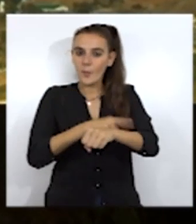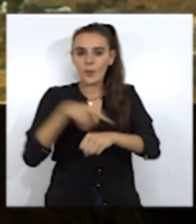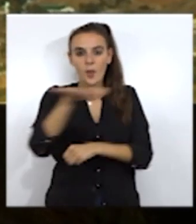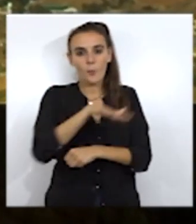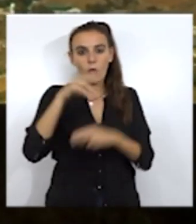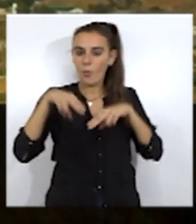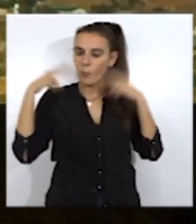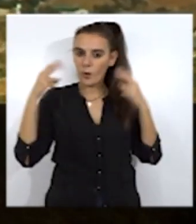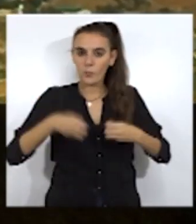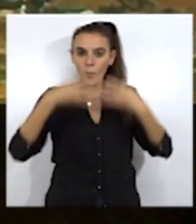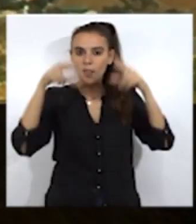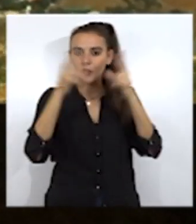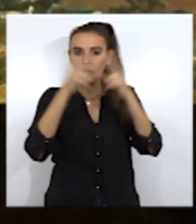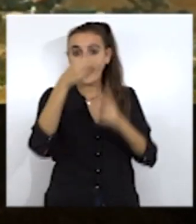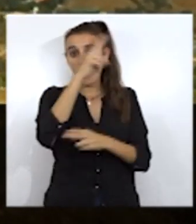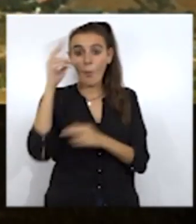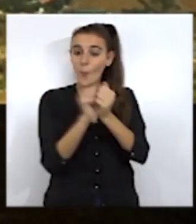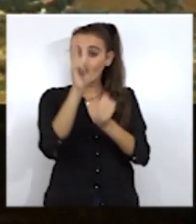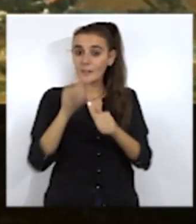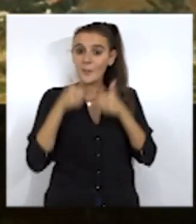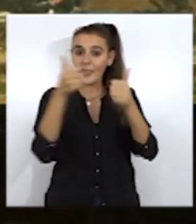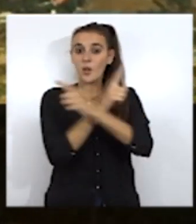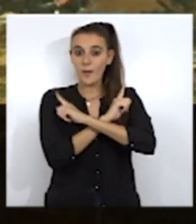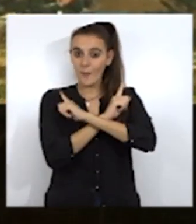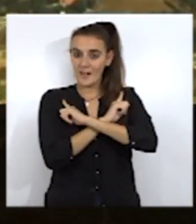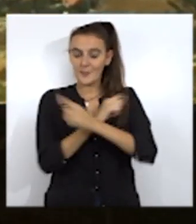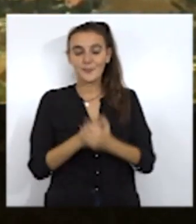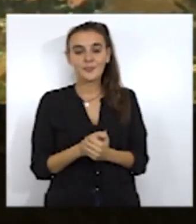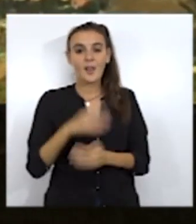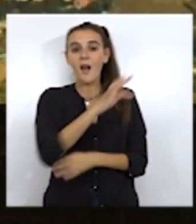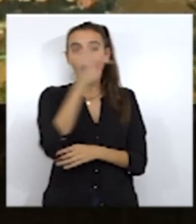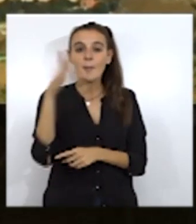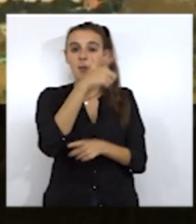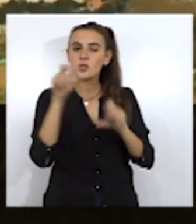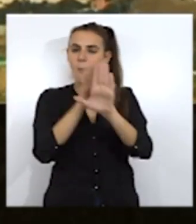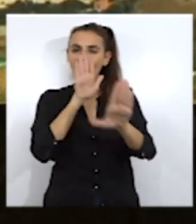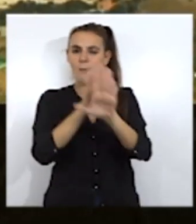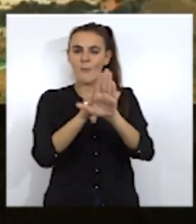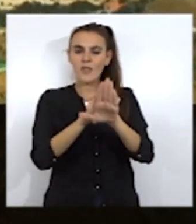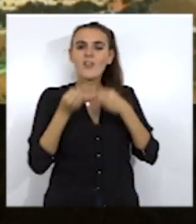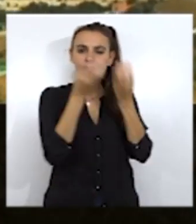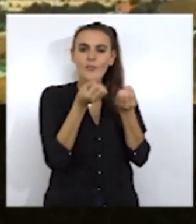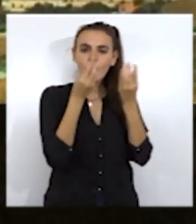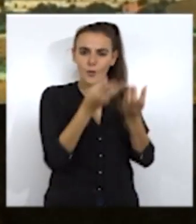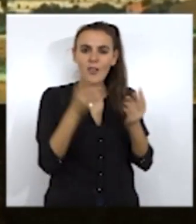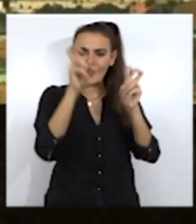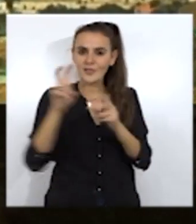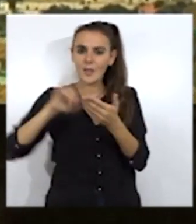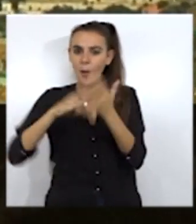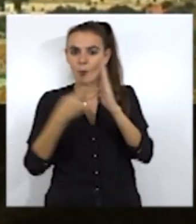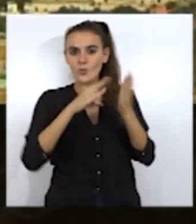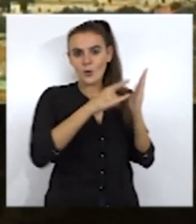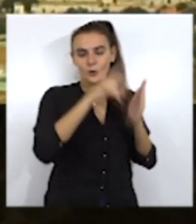plaza pública y reedificación de un nuevo local social en Juan XXIII empezarán en noviembre. Además, los vecinos han recibido información acerca